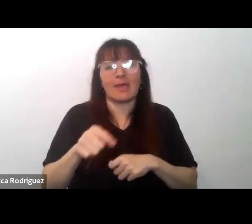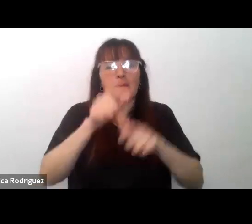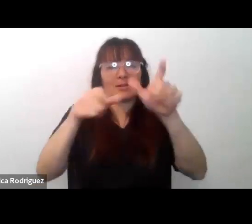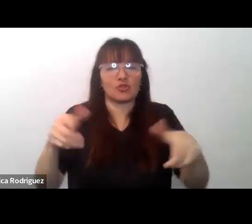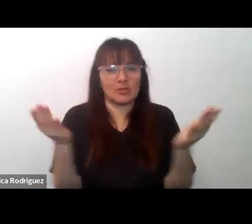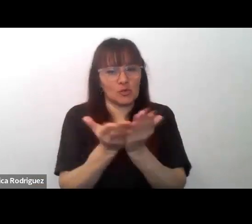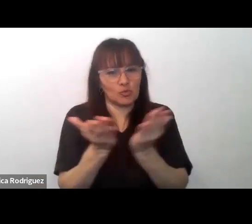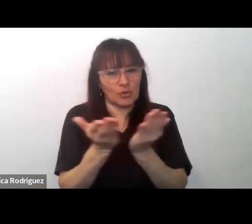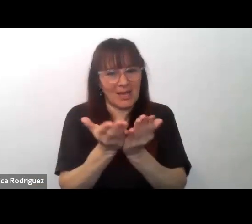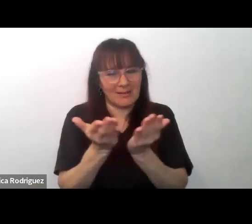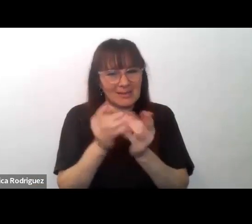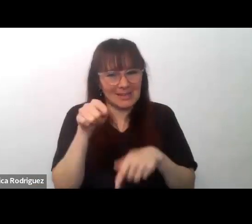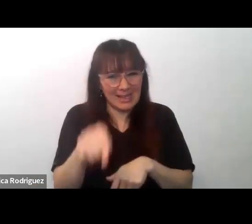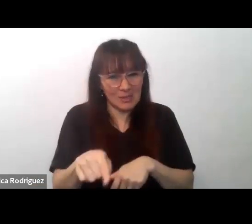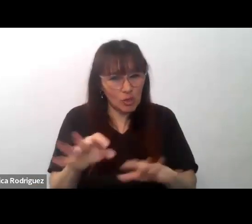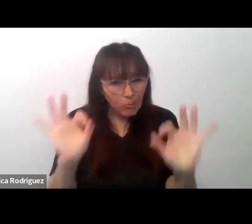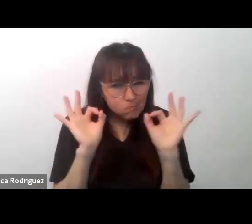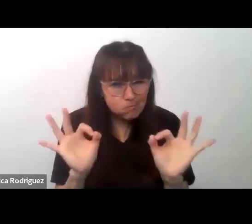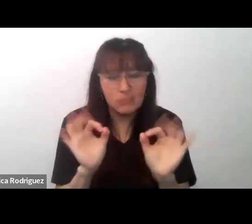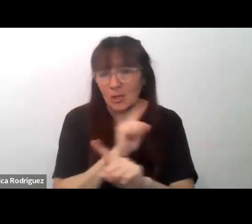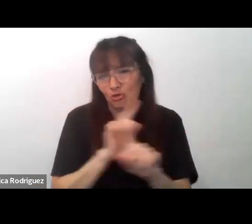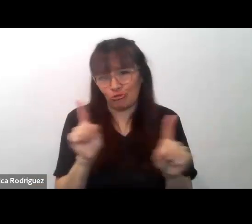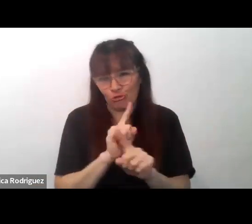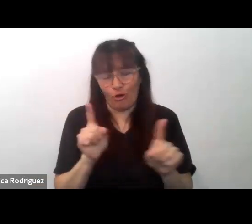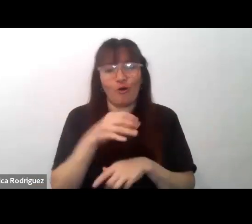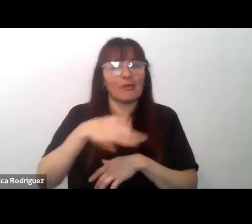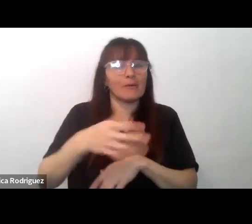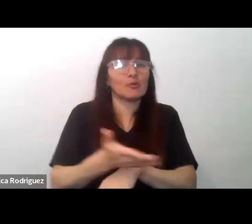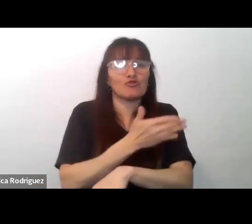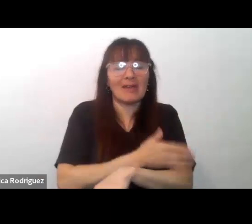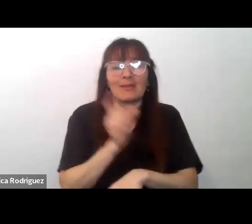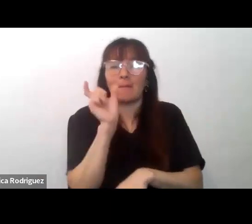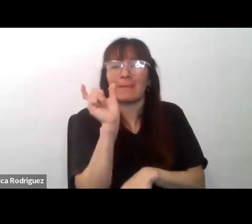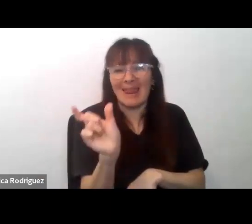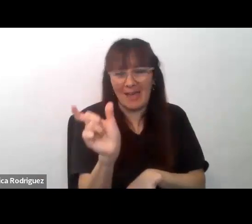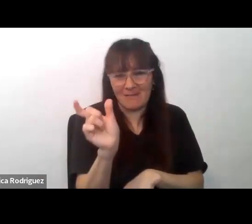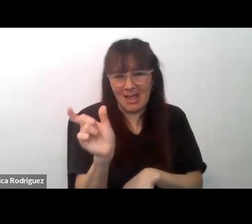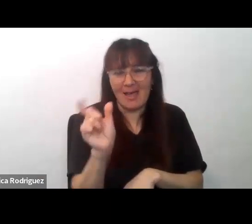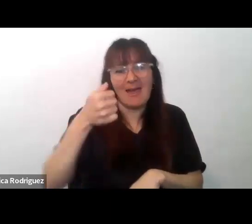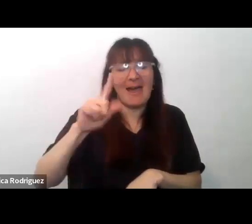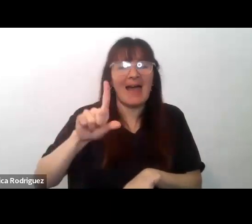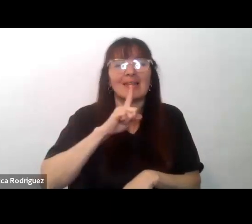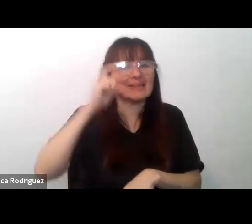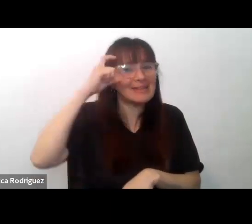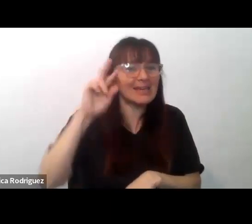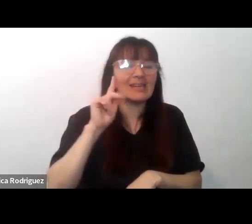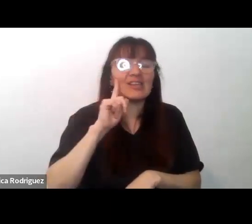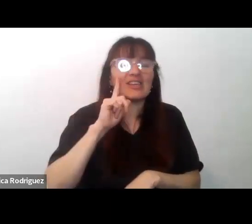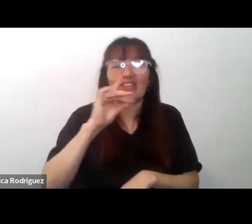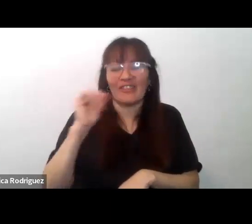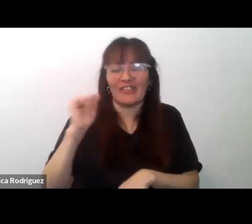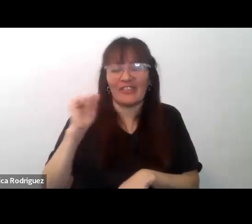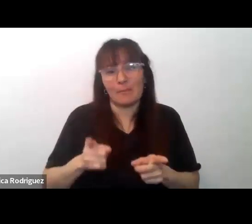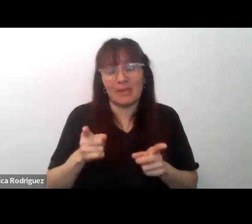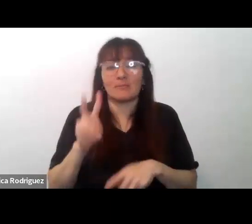si no definimos diversidad de la alteridad eso no tiene sentido hay una segunda competencia tomar en cuenta la